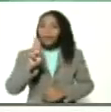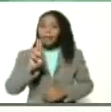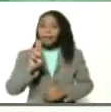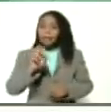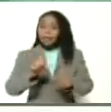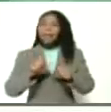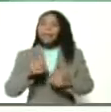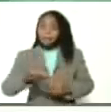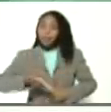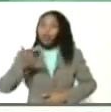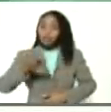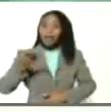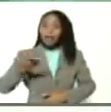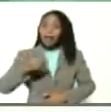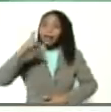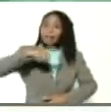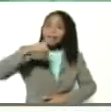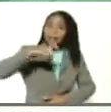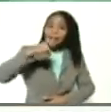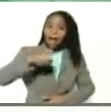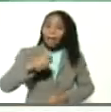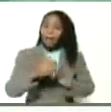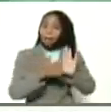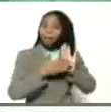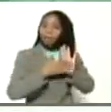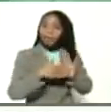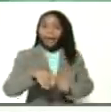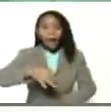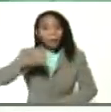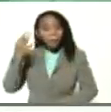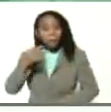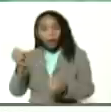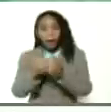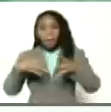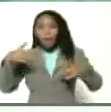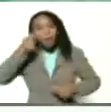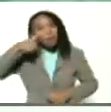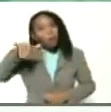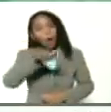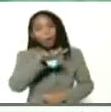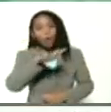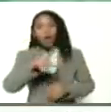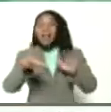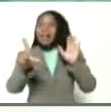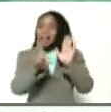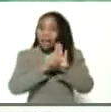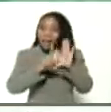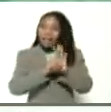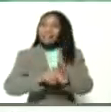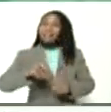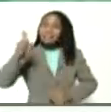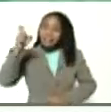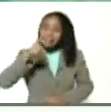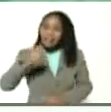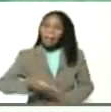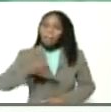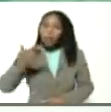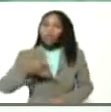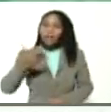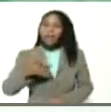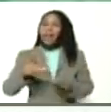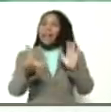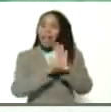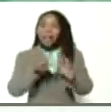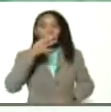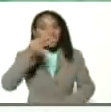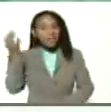pertinentes a las necesidades y realidades del campo venezolano. Leyes útiles y pertinentes. Leyes